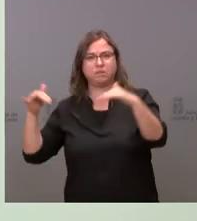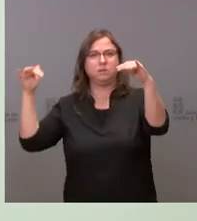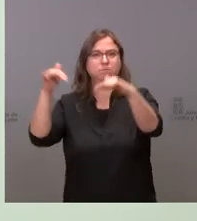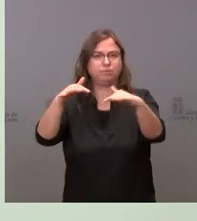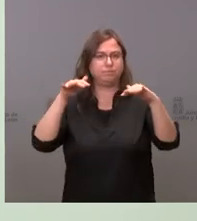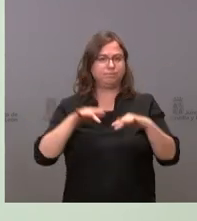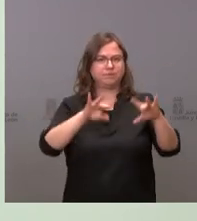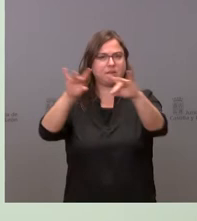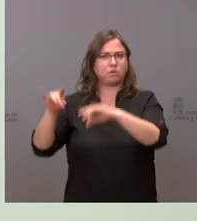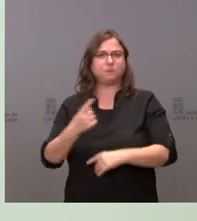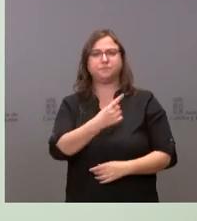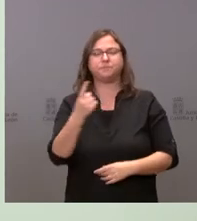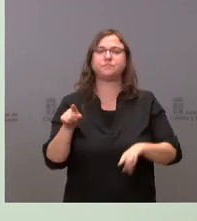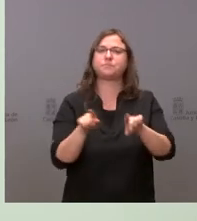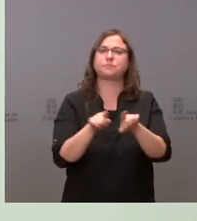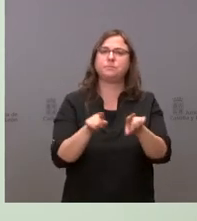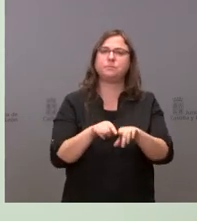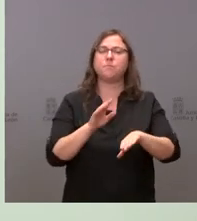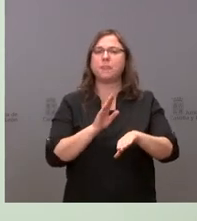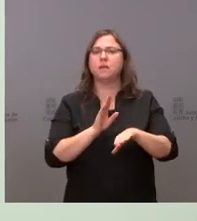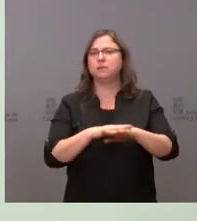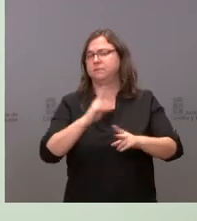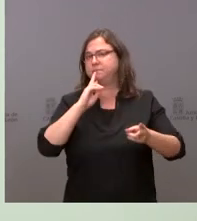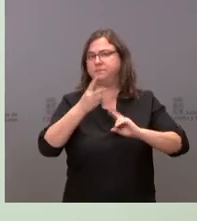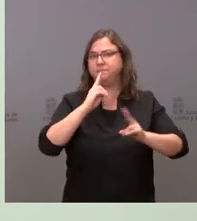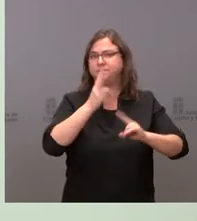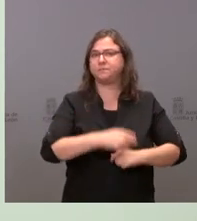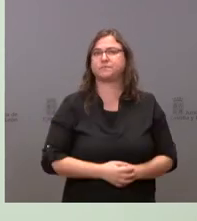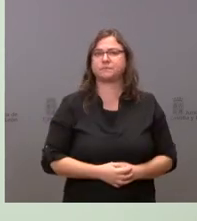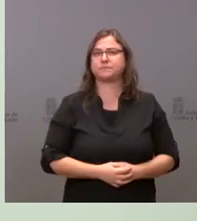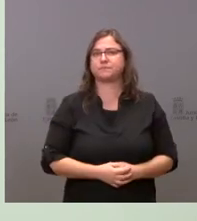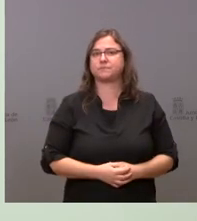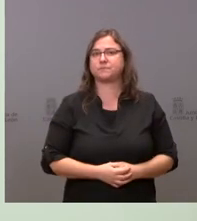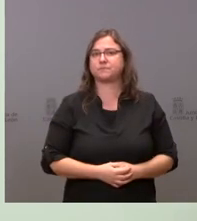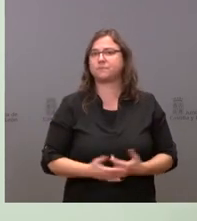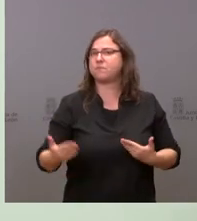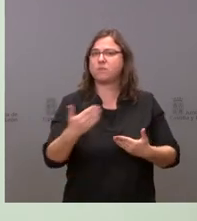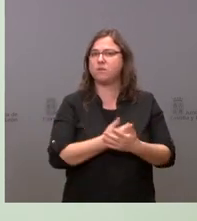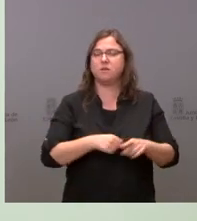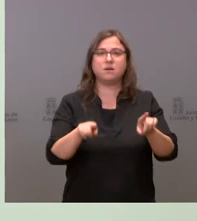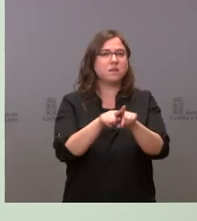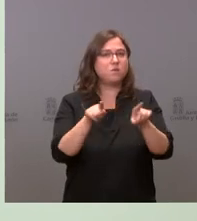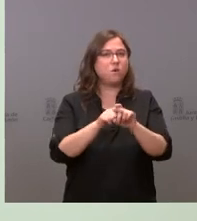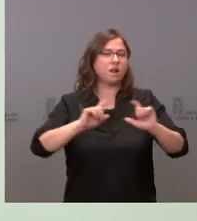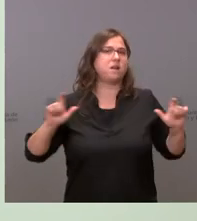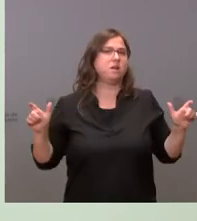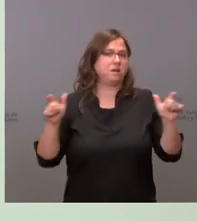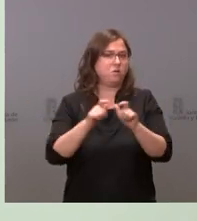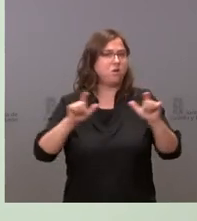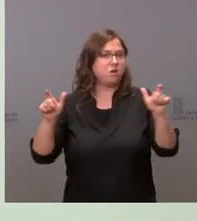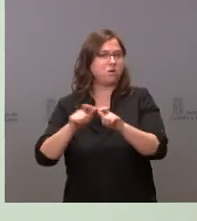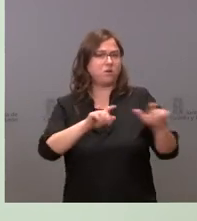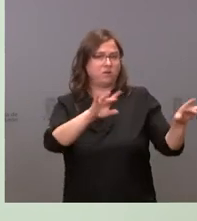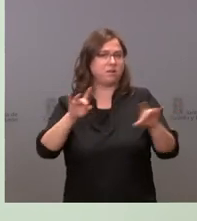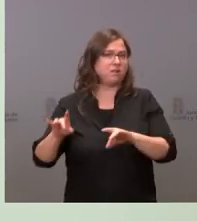corresponsabilizando o ir respondiendo a las reuniones en los distintos territorios